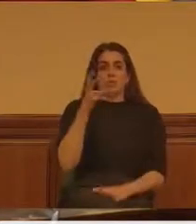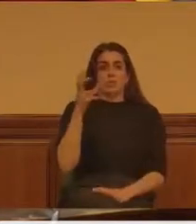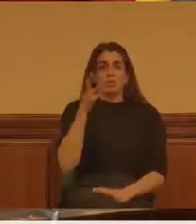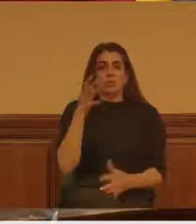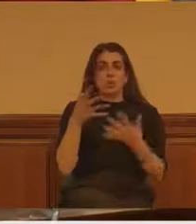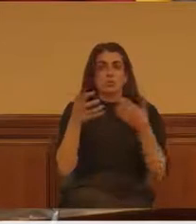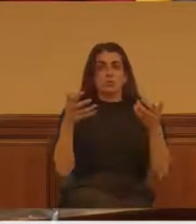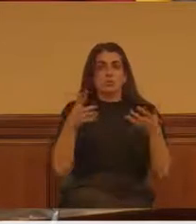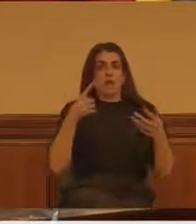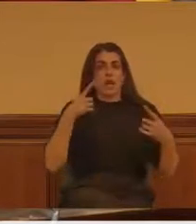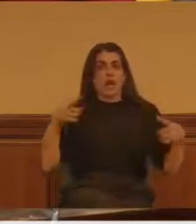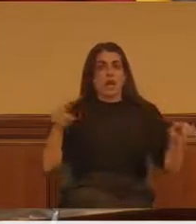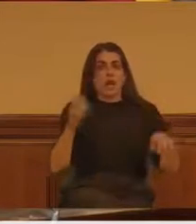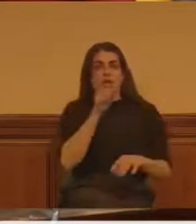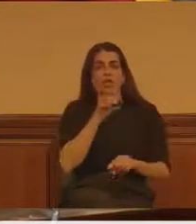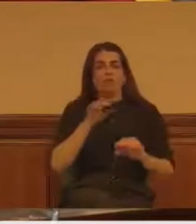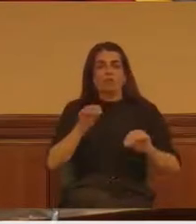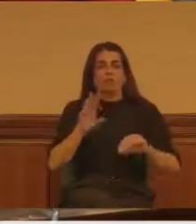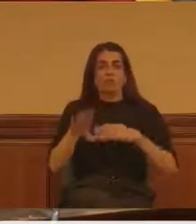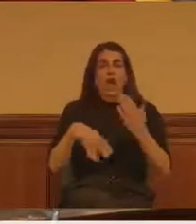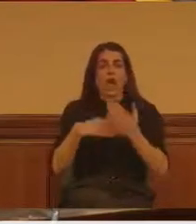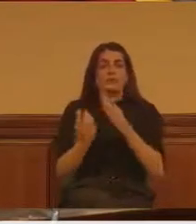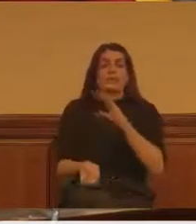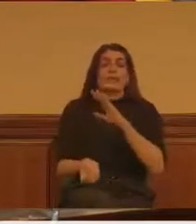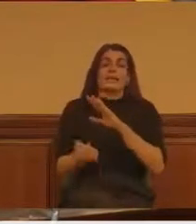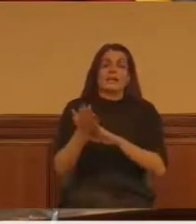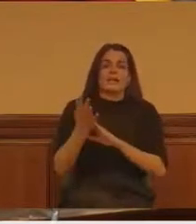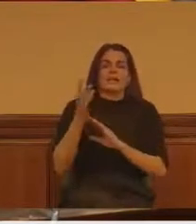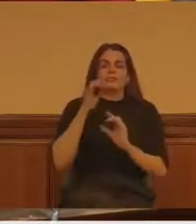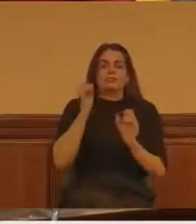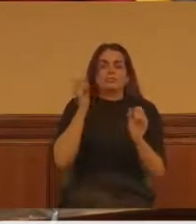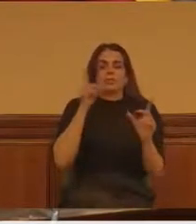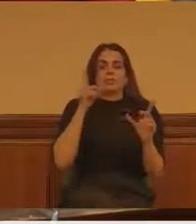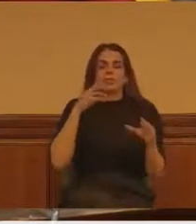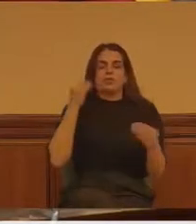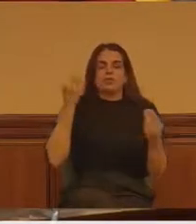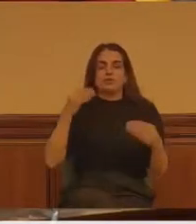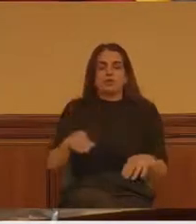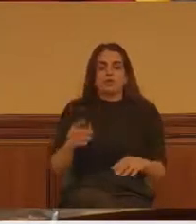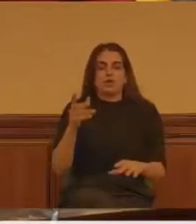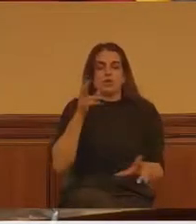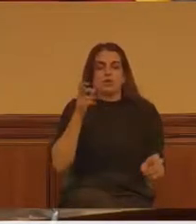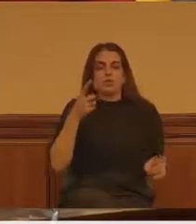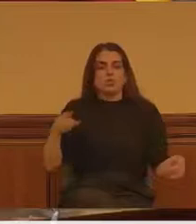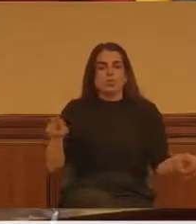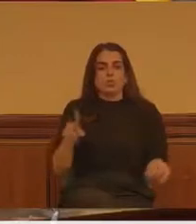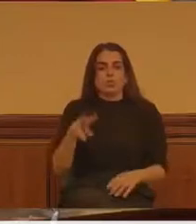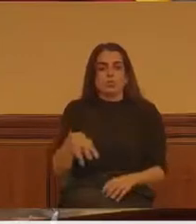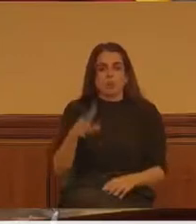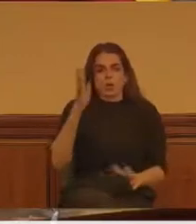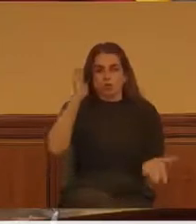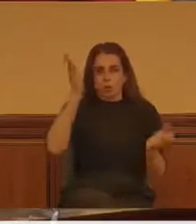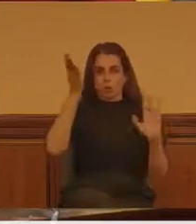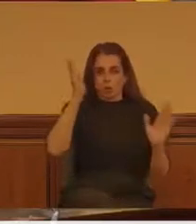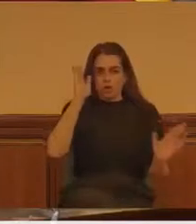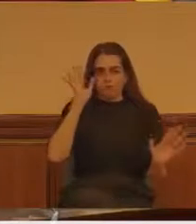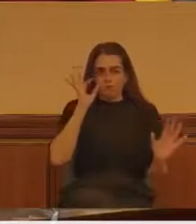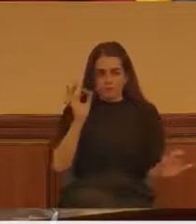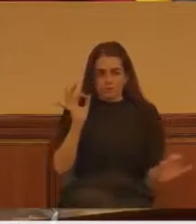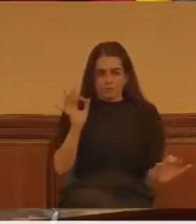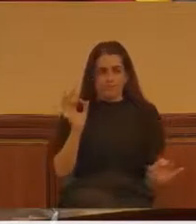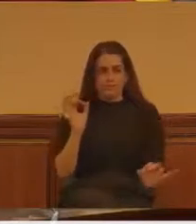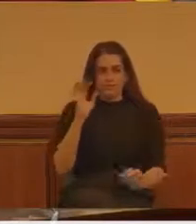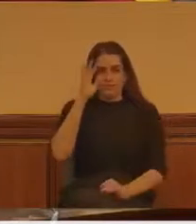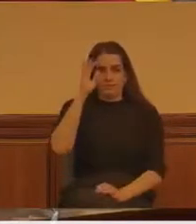canción hasta el surgimiento de esta historia. Y realmente son burradas. Pero mire, si